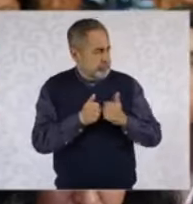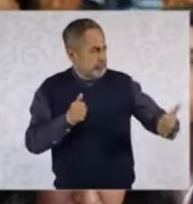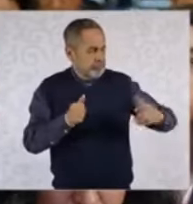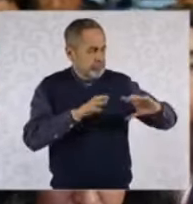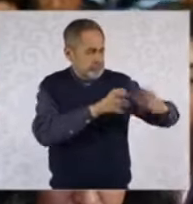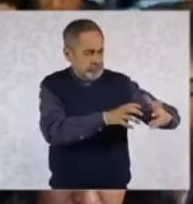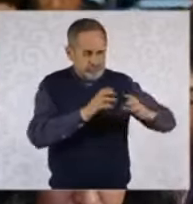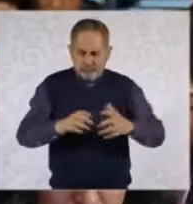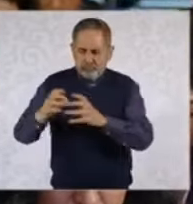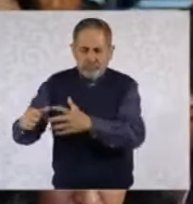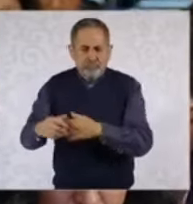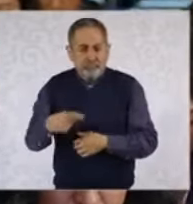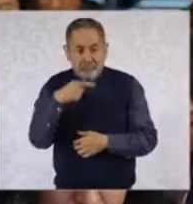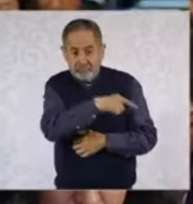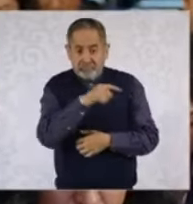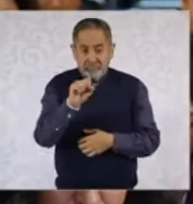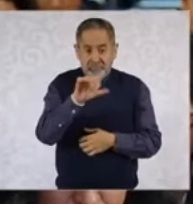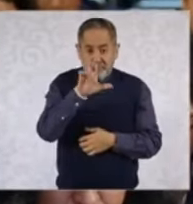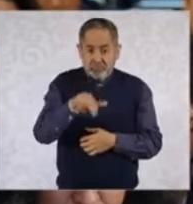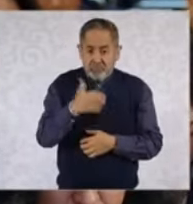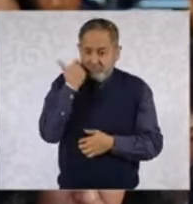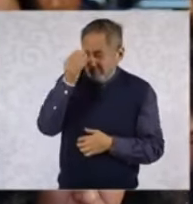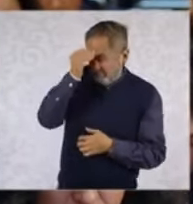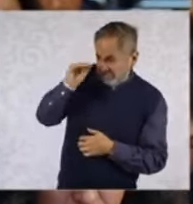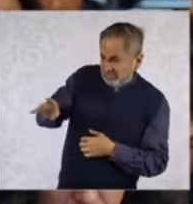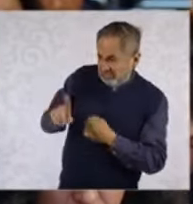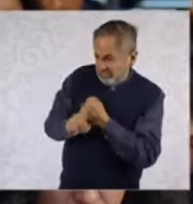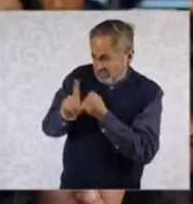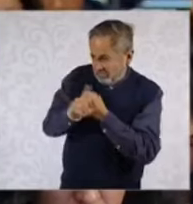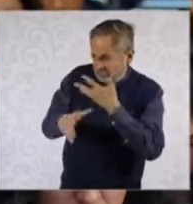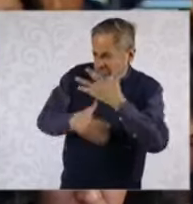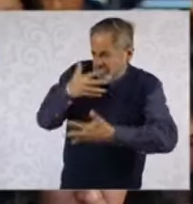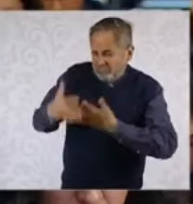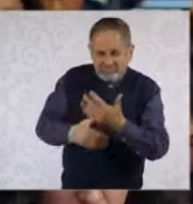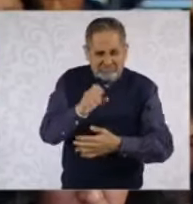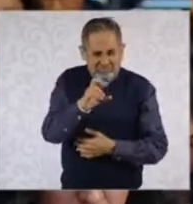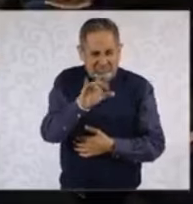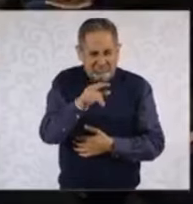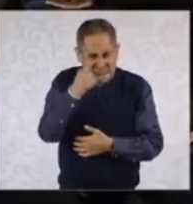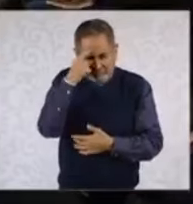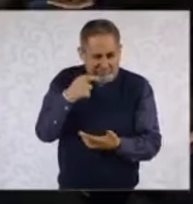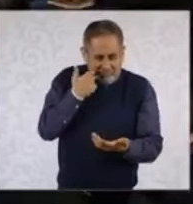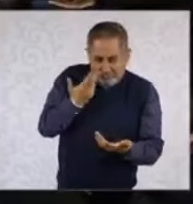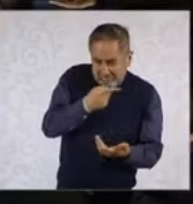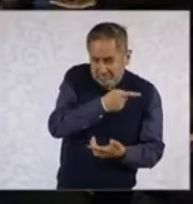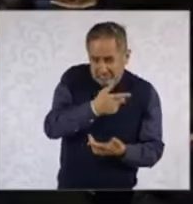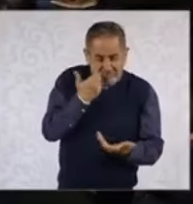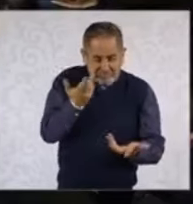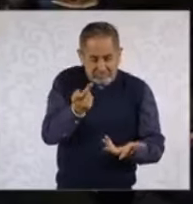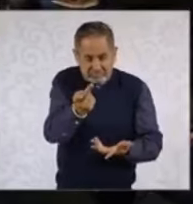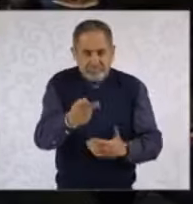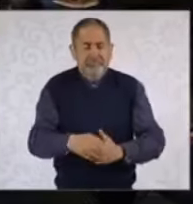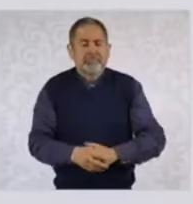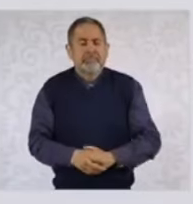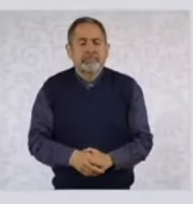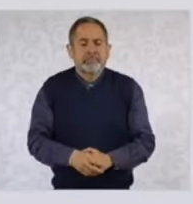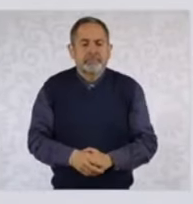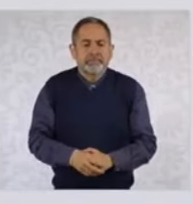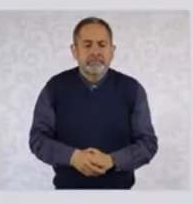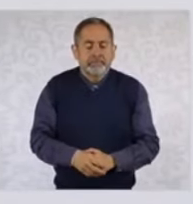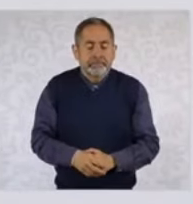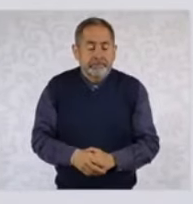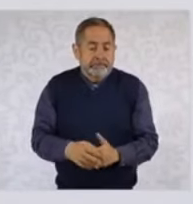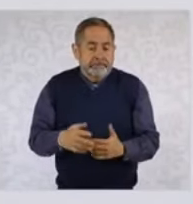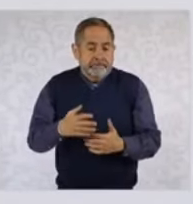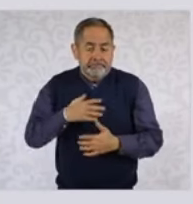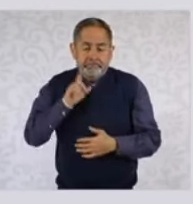¿sería una crisis lo que buscaría la Suprema Corte crear en este momento? Pues habría que preguntarle a